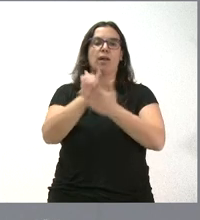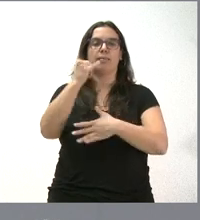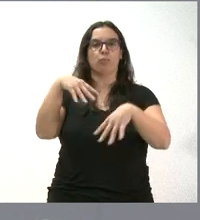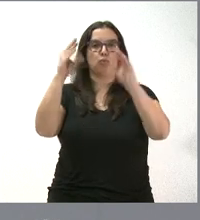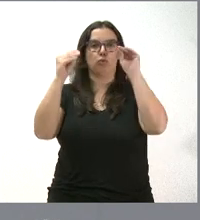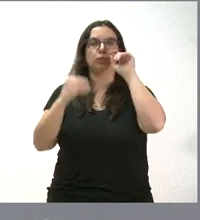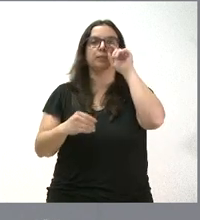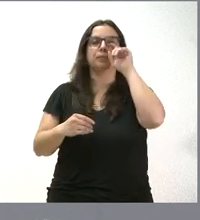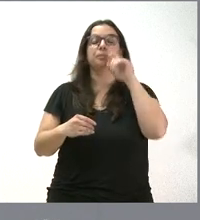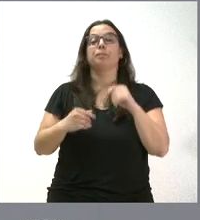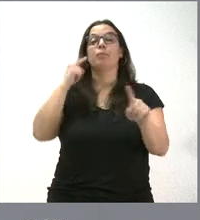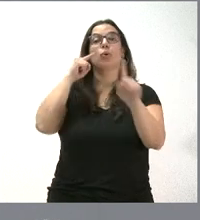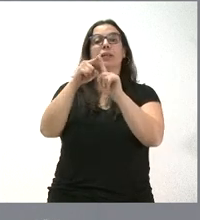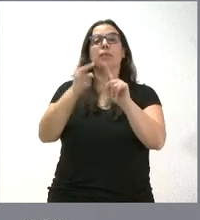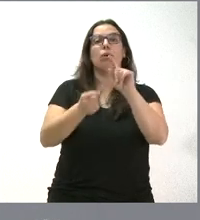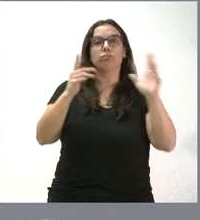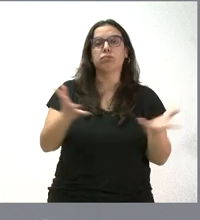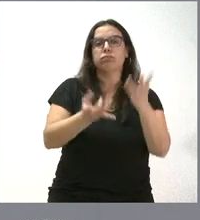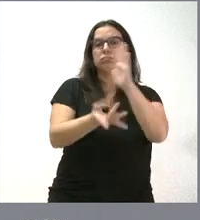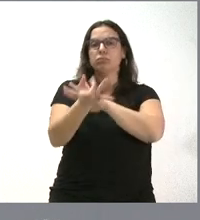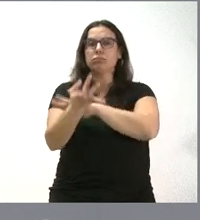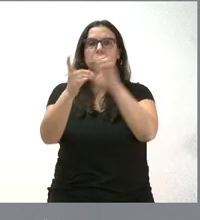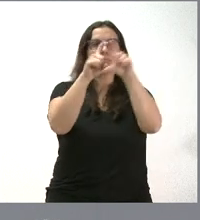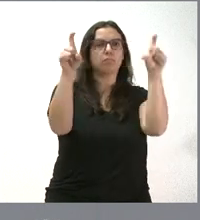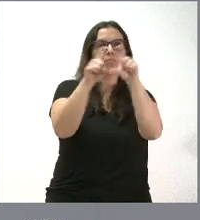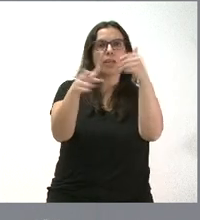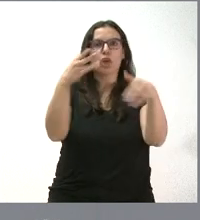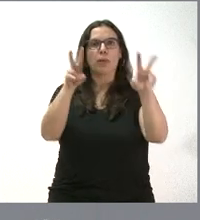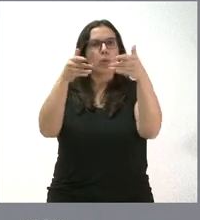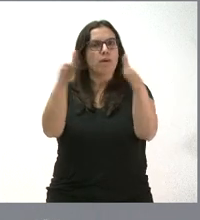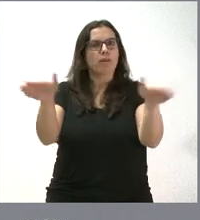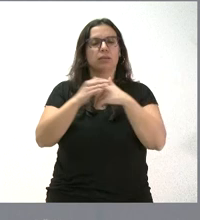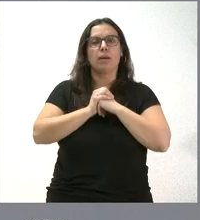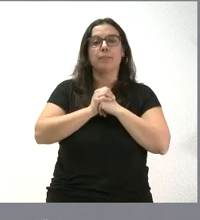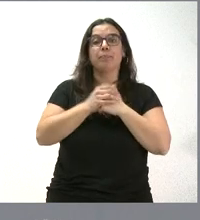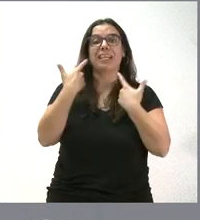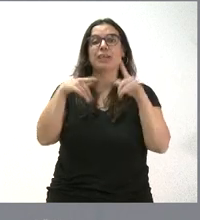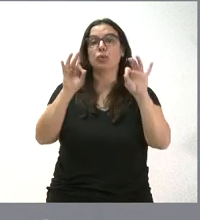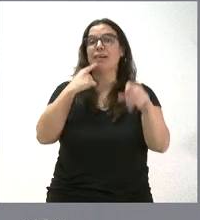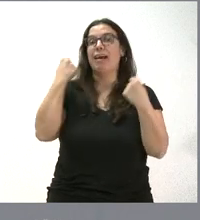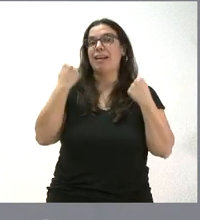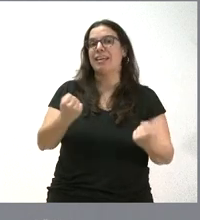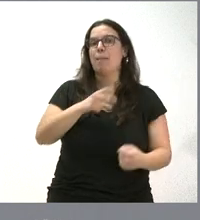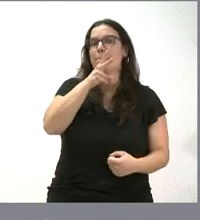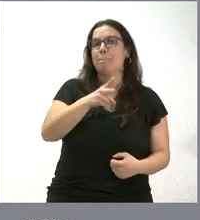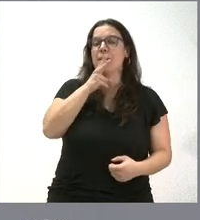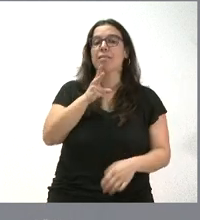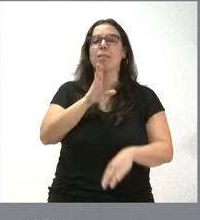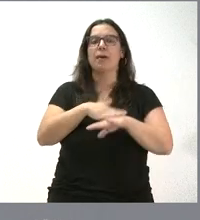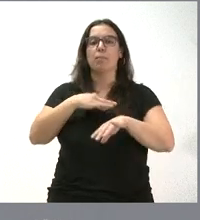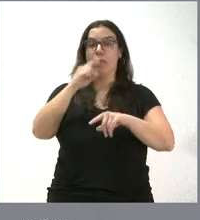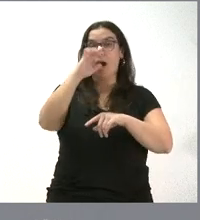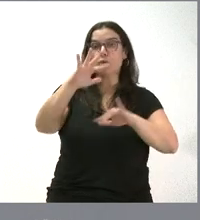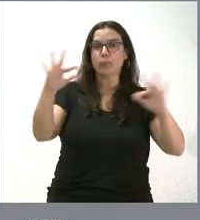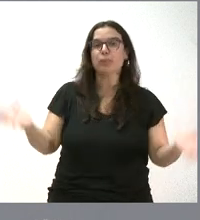El objetivo es avanzar en el emprendimiento y la innovación abierta en el sector de energías verdes para lograr impulsar en los próximos